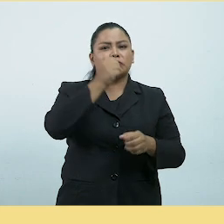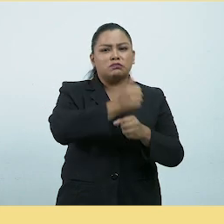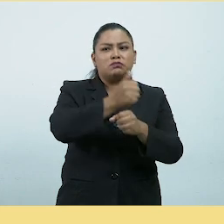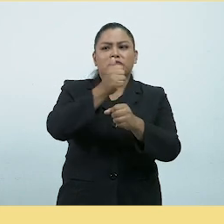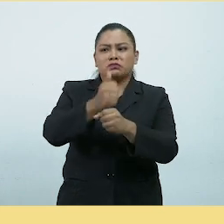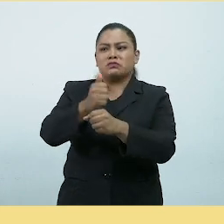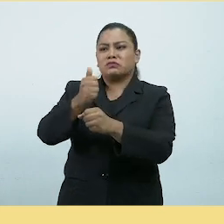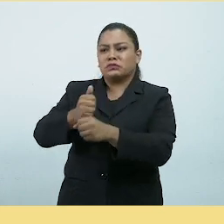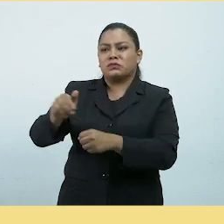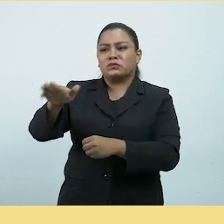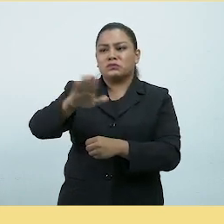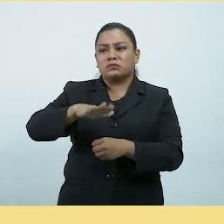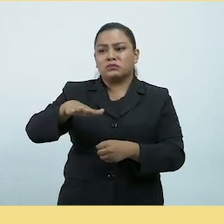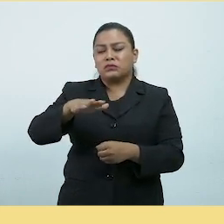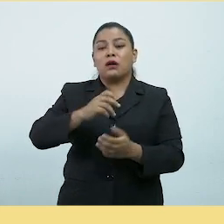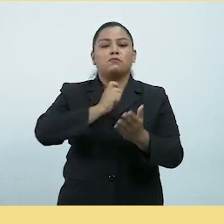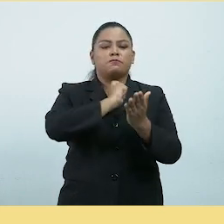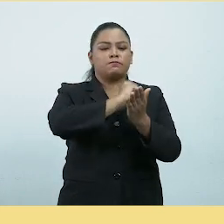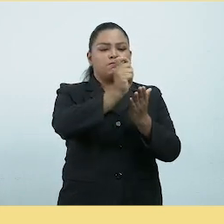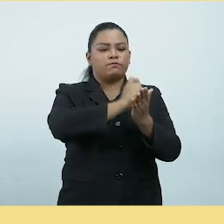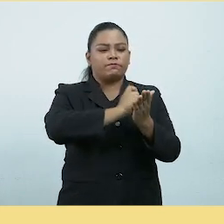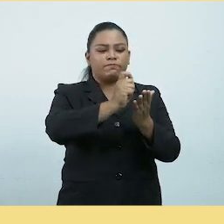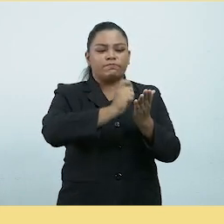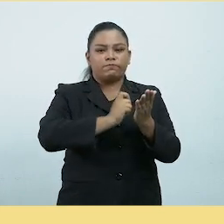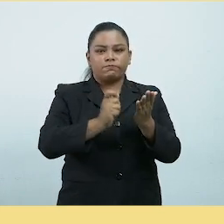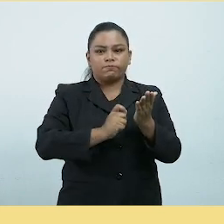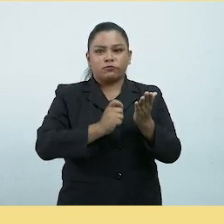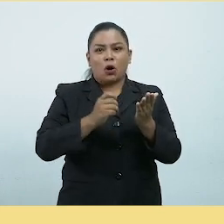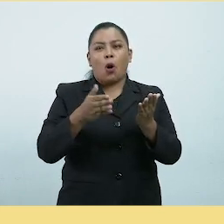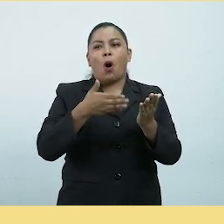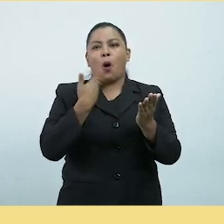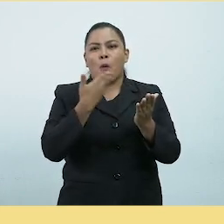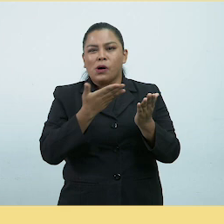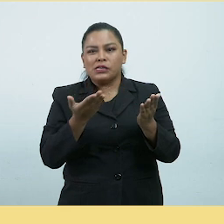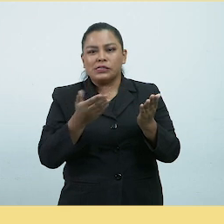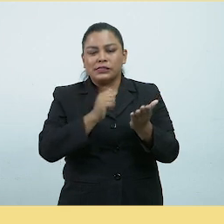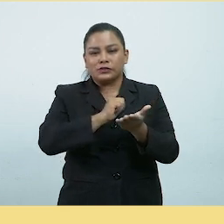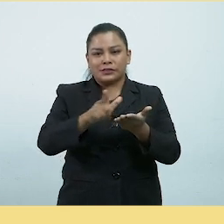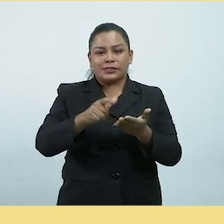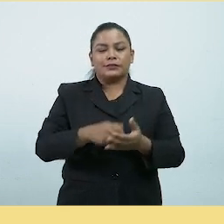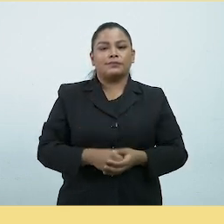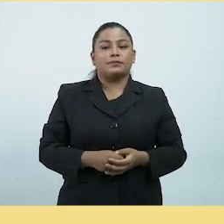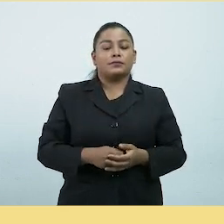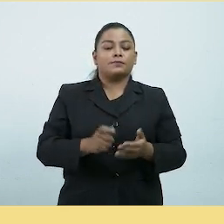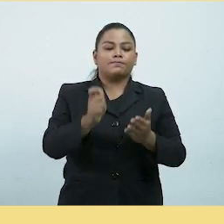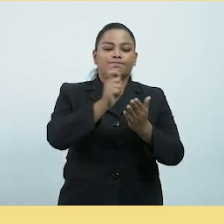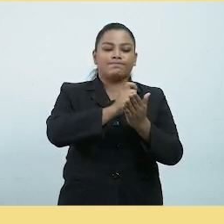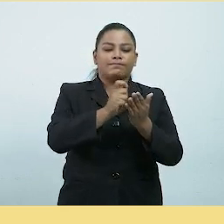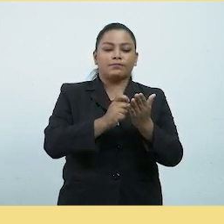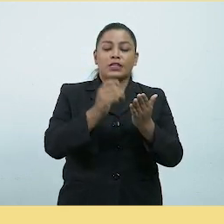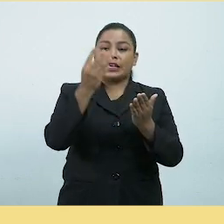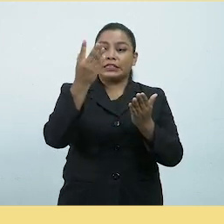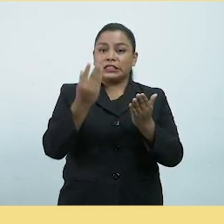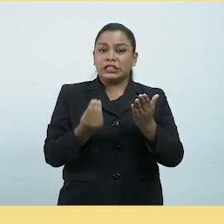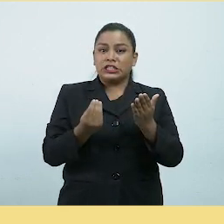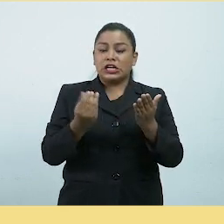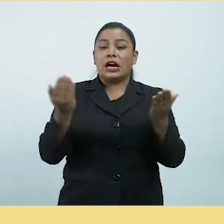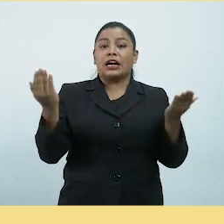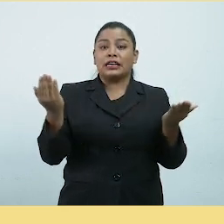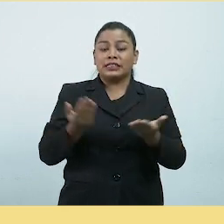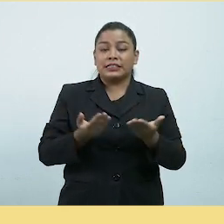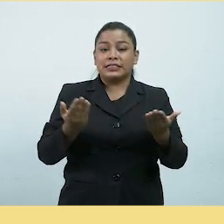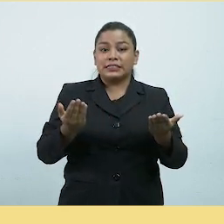levantará acta en la que se detallen las condiciones en que se encontró la institución educativa y registrar la fecha en la que se habrá de